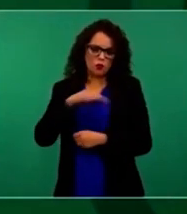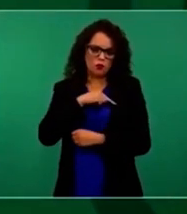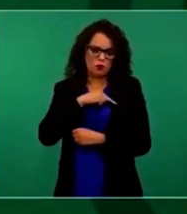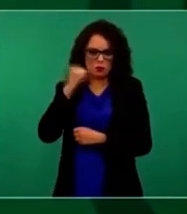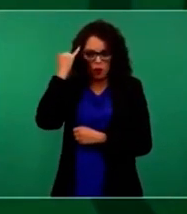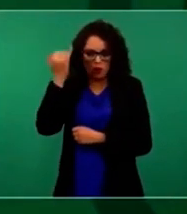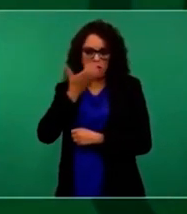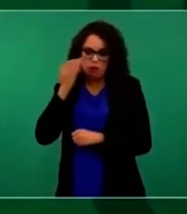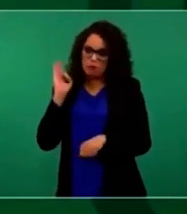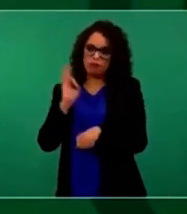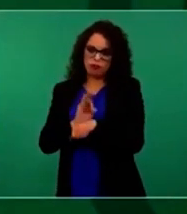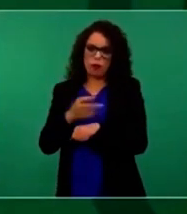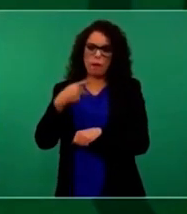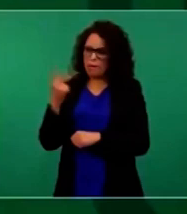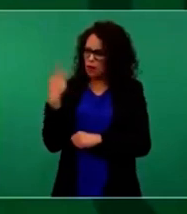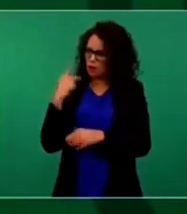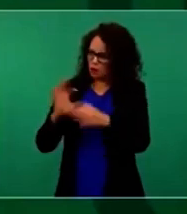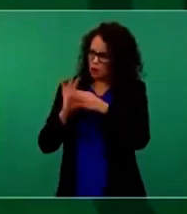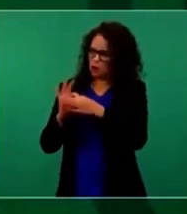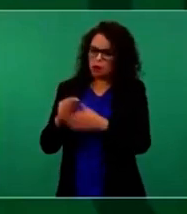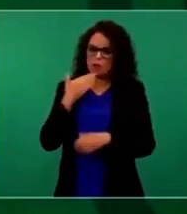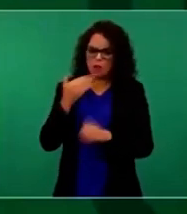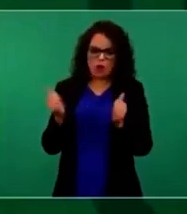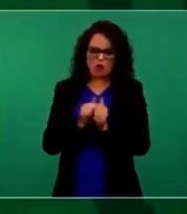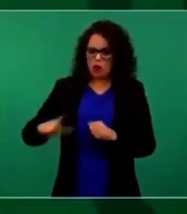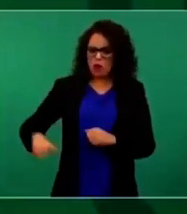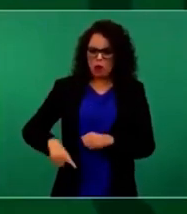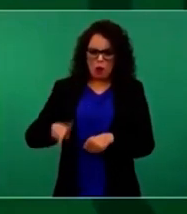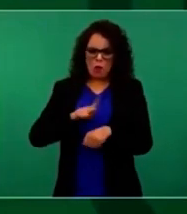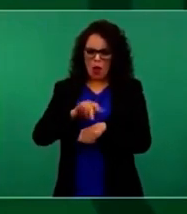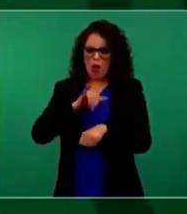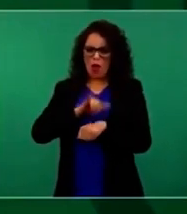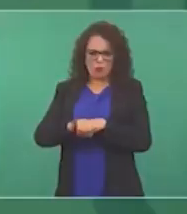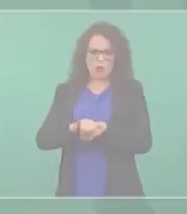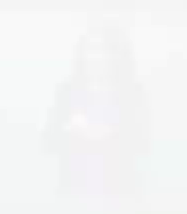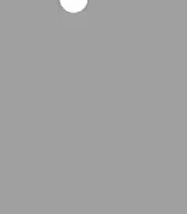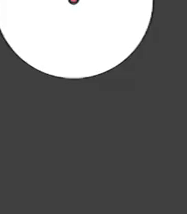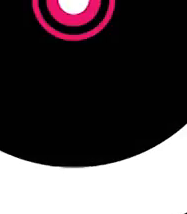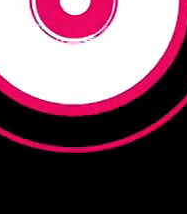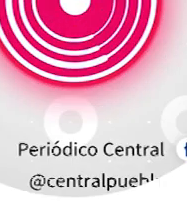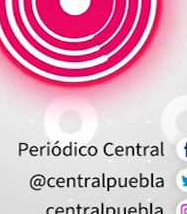relación con el gobierno de Paraguay. Muy buena relación con todos los gobiernos.